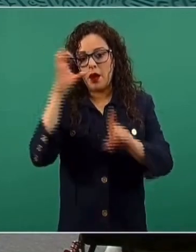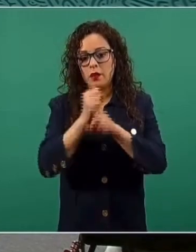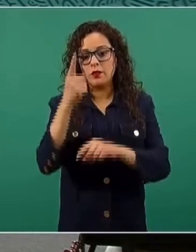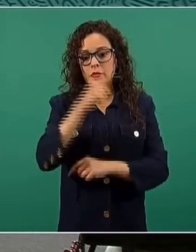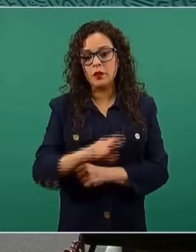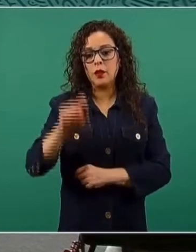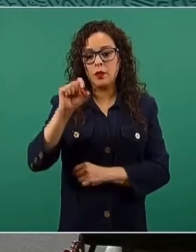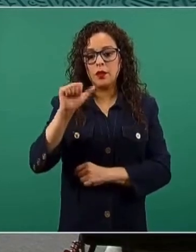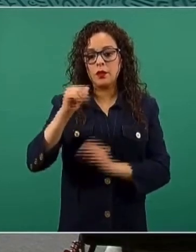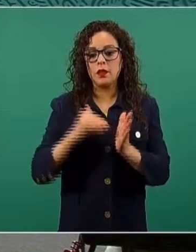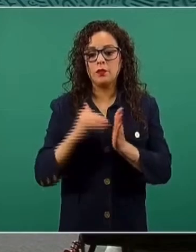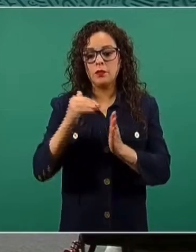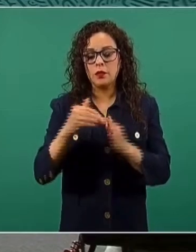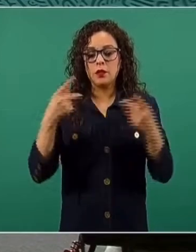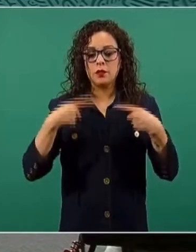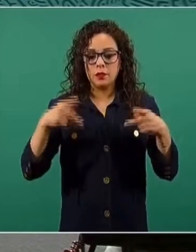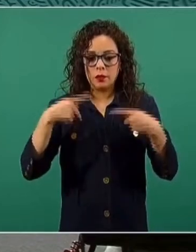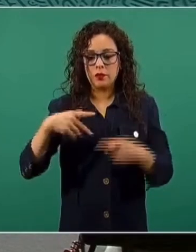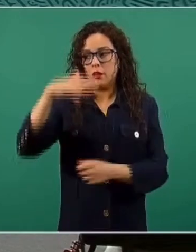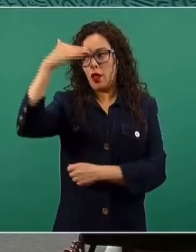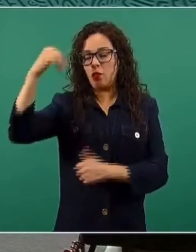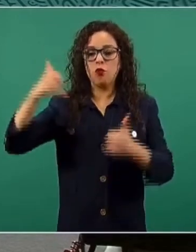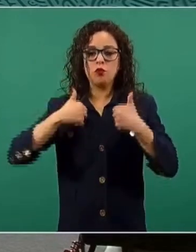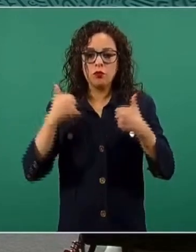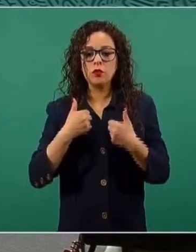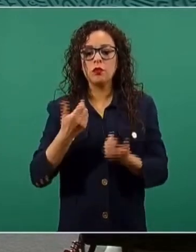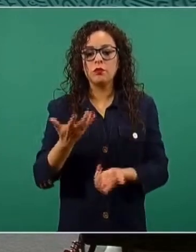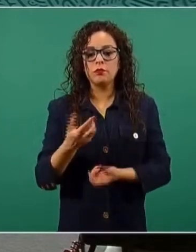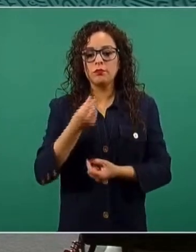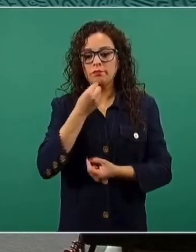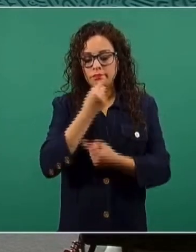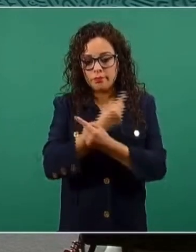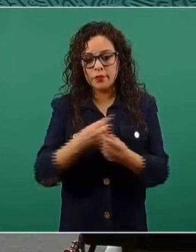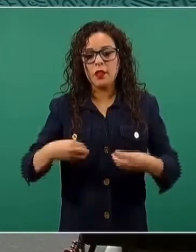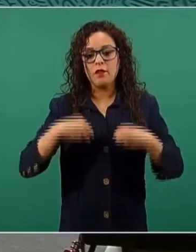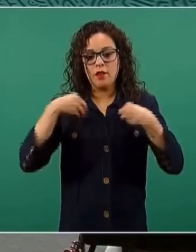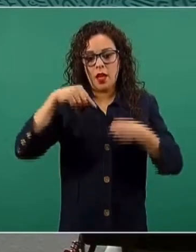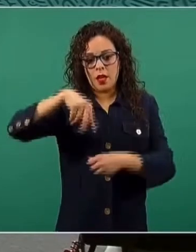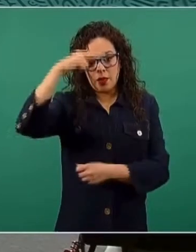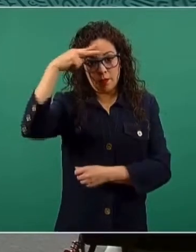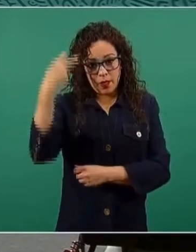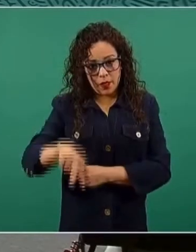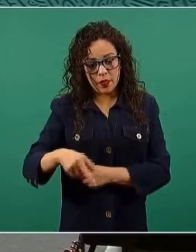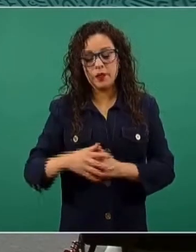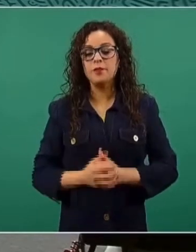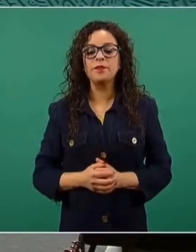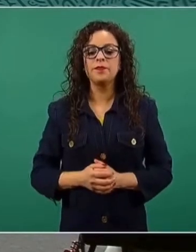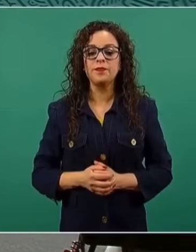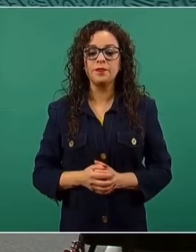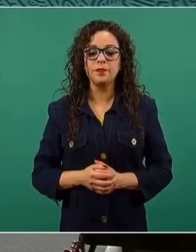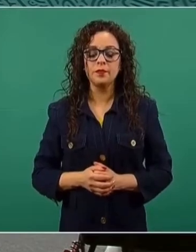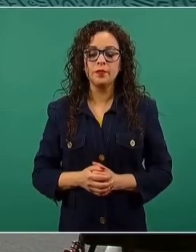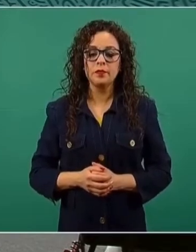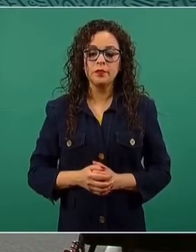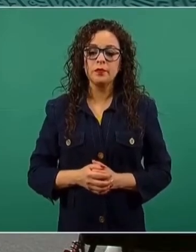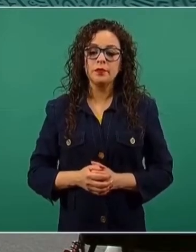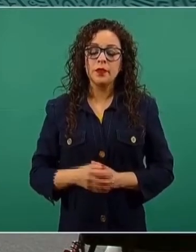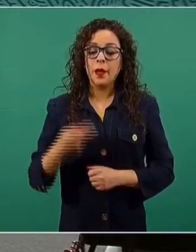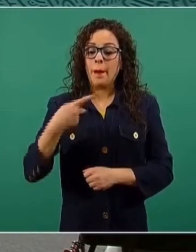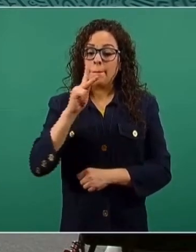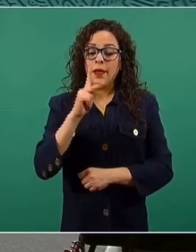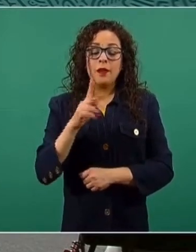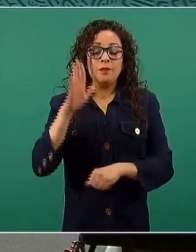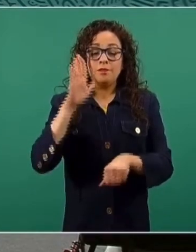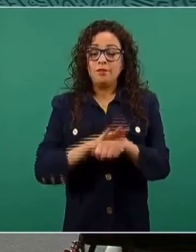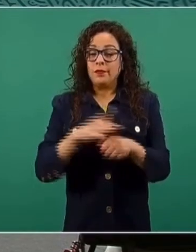personas, adultas, jóvenes, niñas que viven en México. Priorizar lo que implica es poder usar